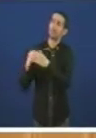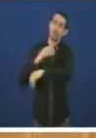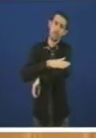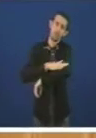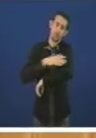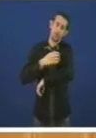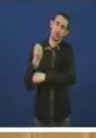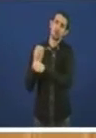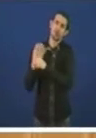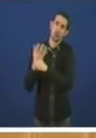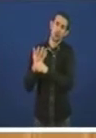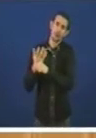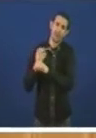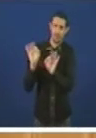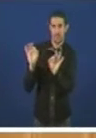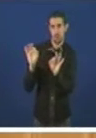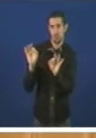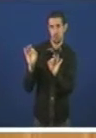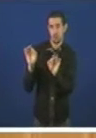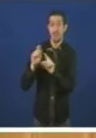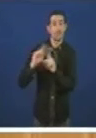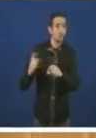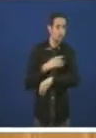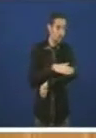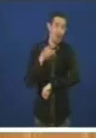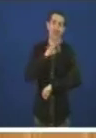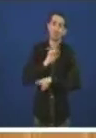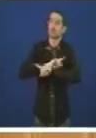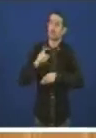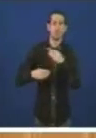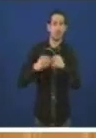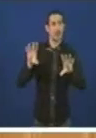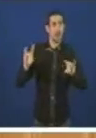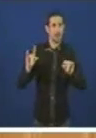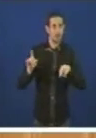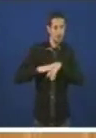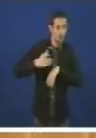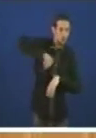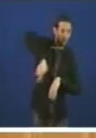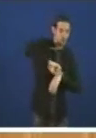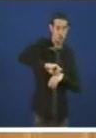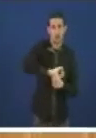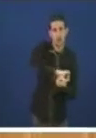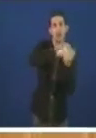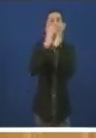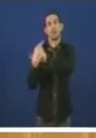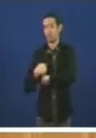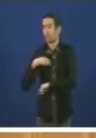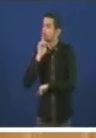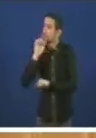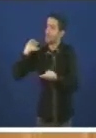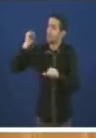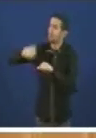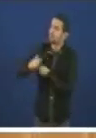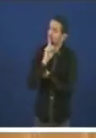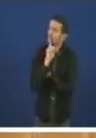E do anterior goberno galego tampouco. Pero agora cambiamos o silencio do pasado pola xestión